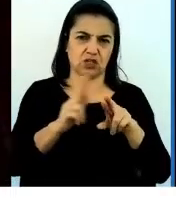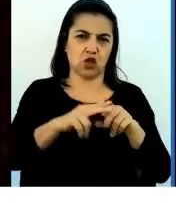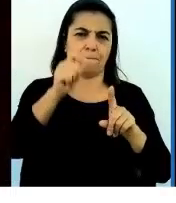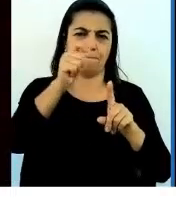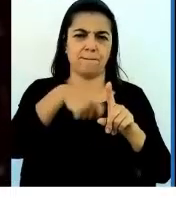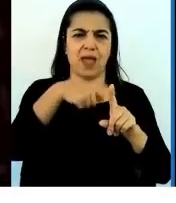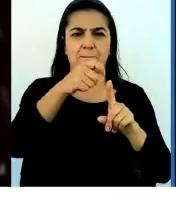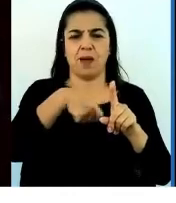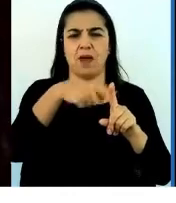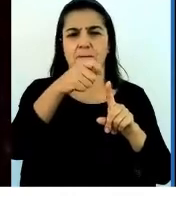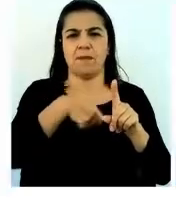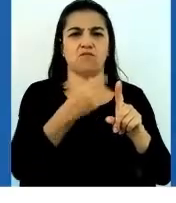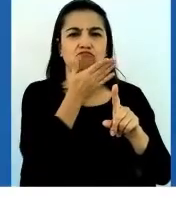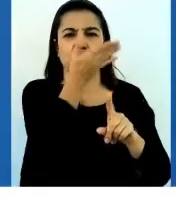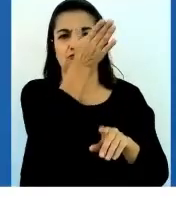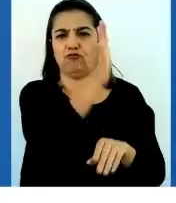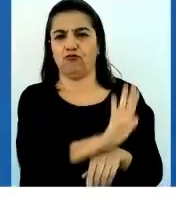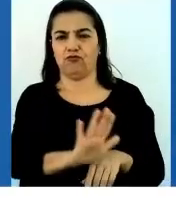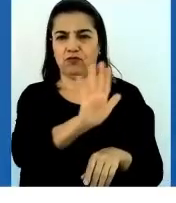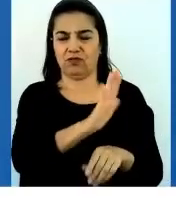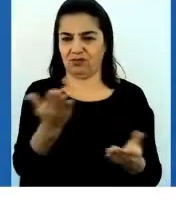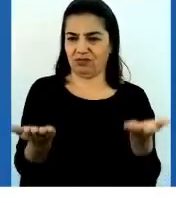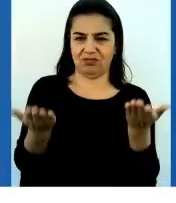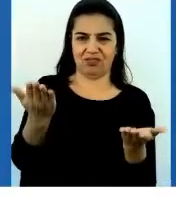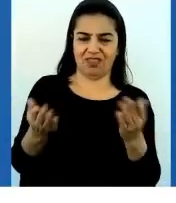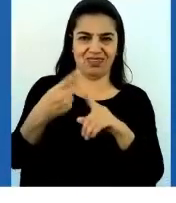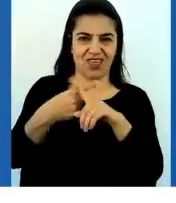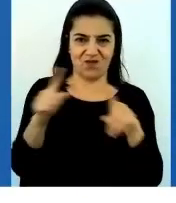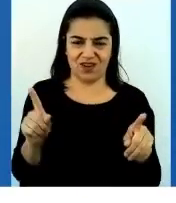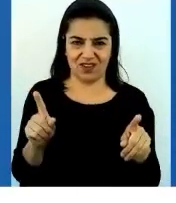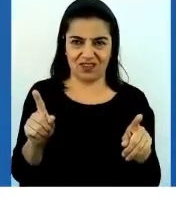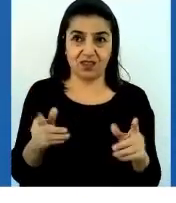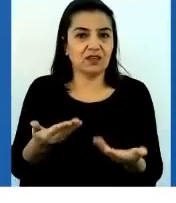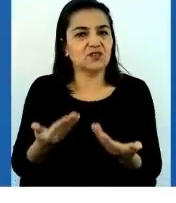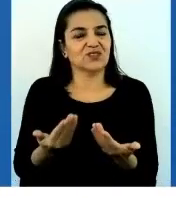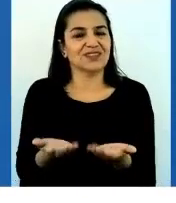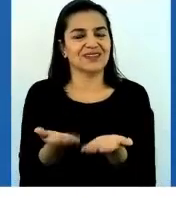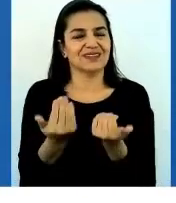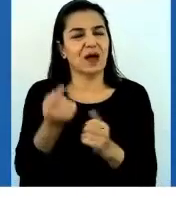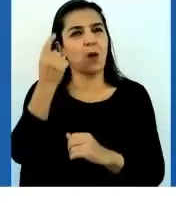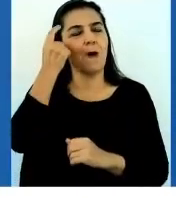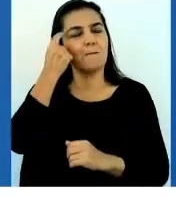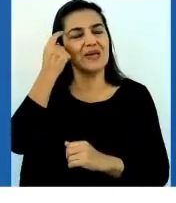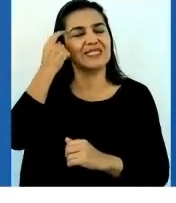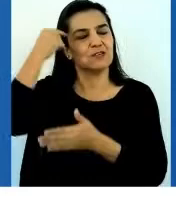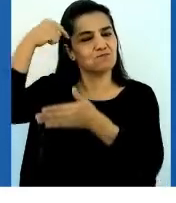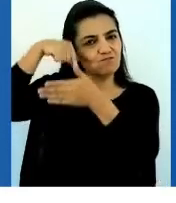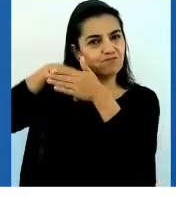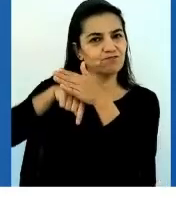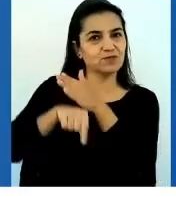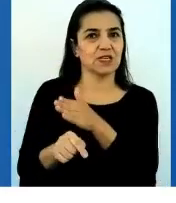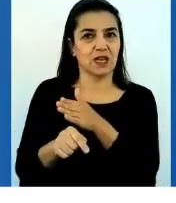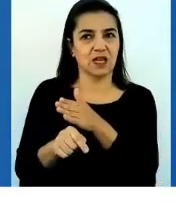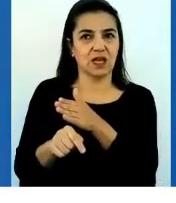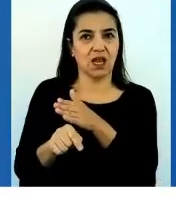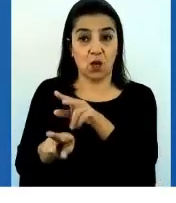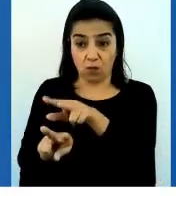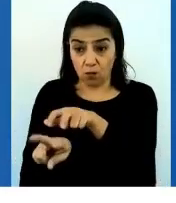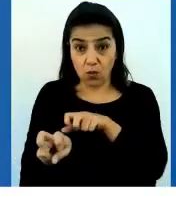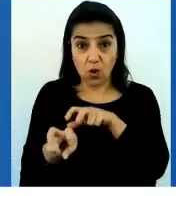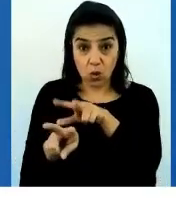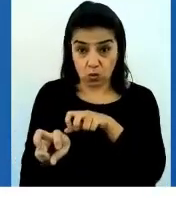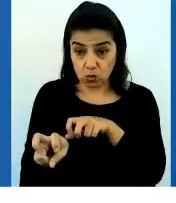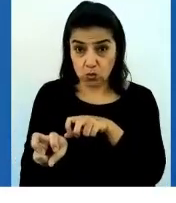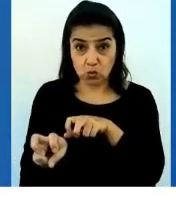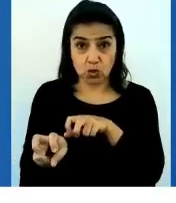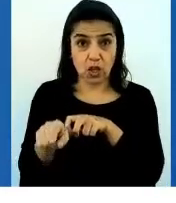meses. Por lo cual necesitamos pensarlo, necesitamos pensar en la producción local, necesitamos pensar en el